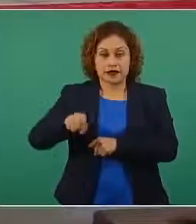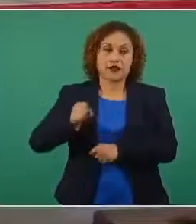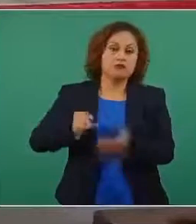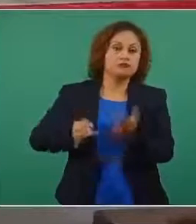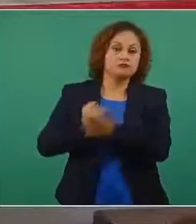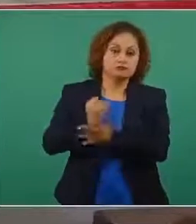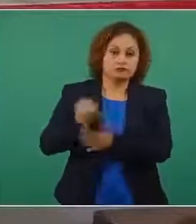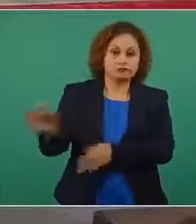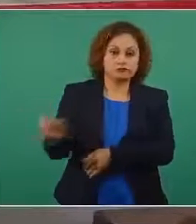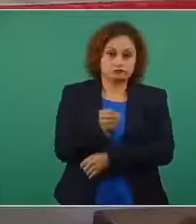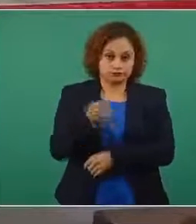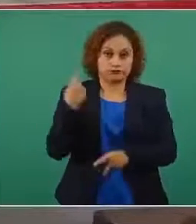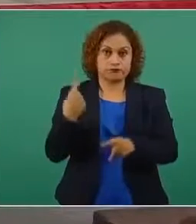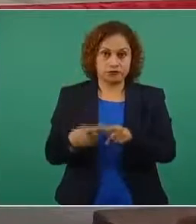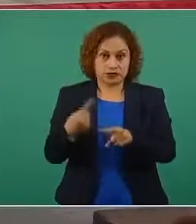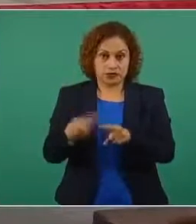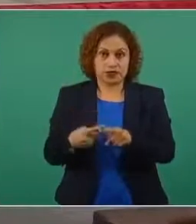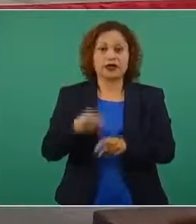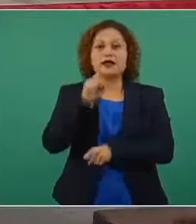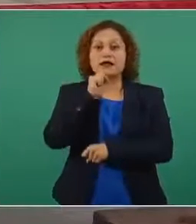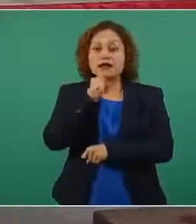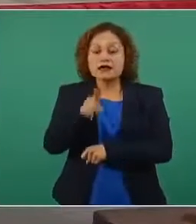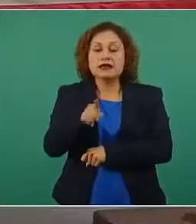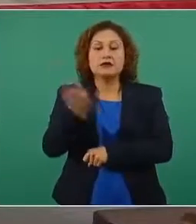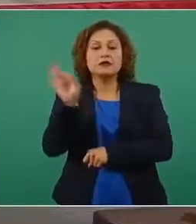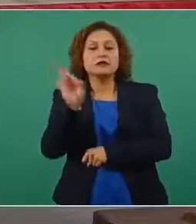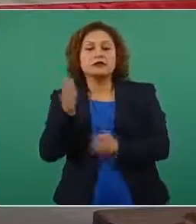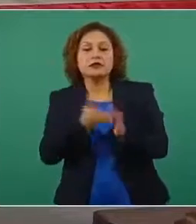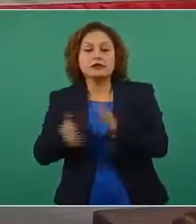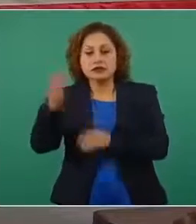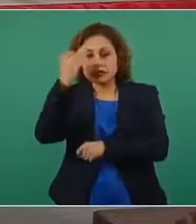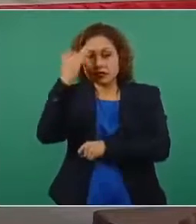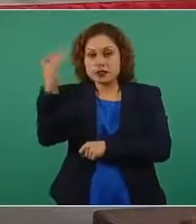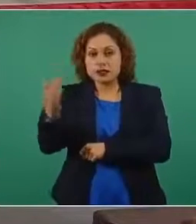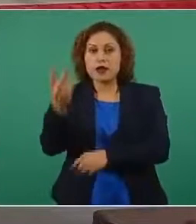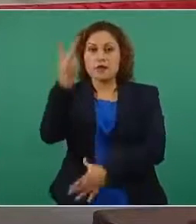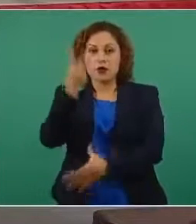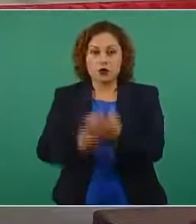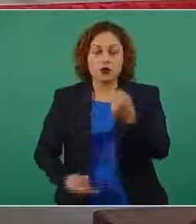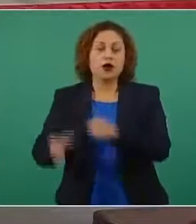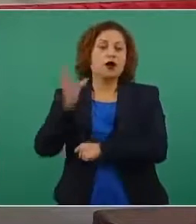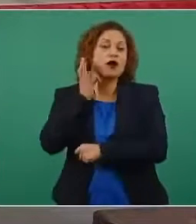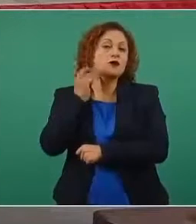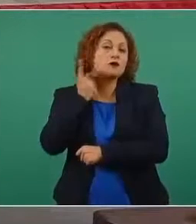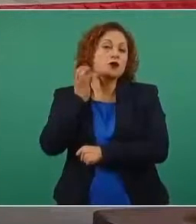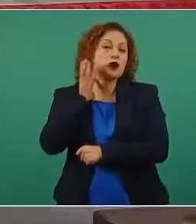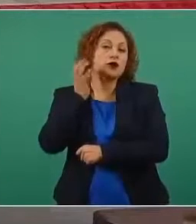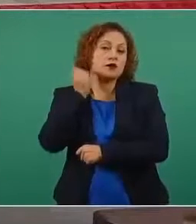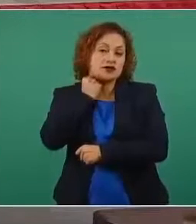y en los recesos por la Comisión Permanente conforme a las mismas reglas